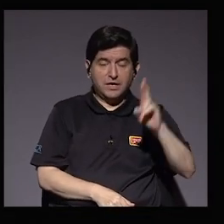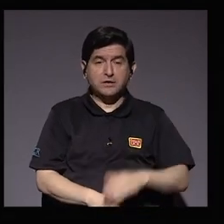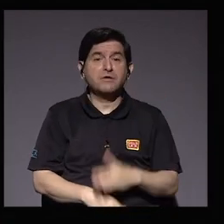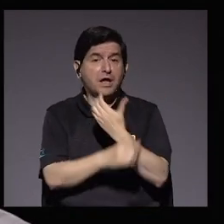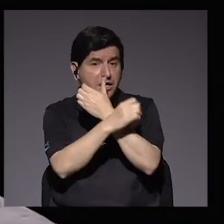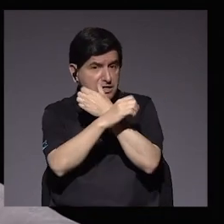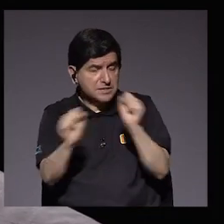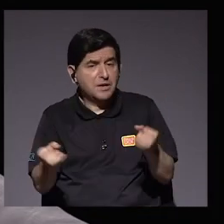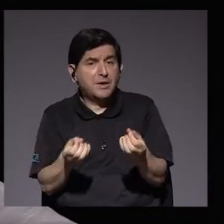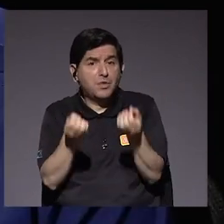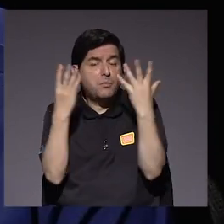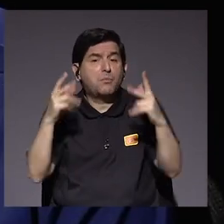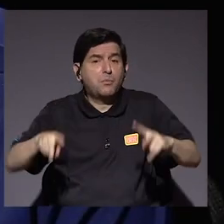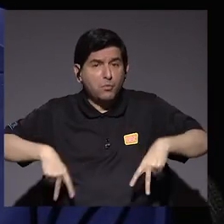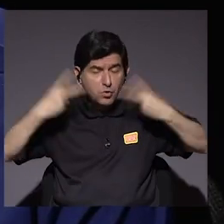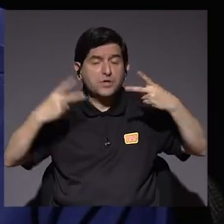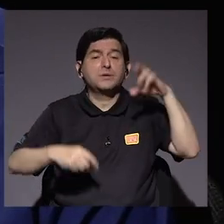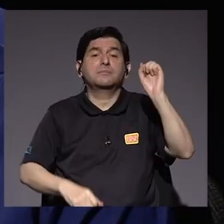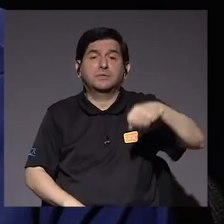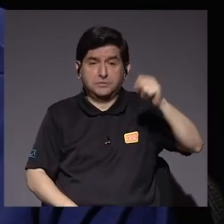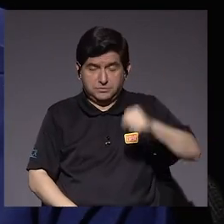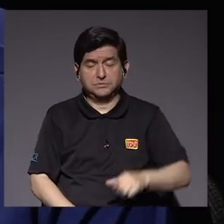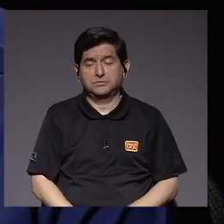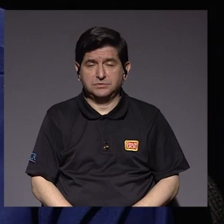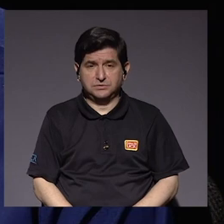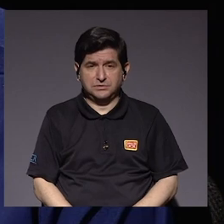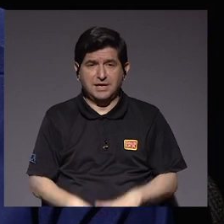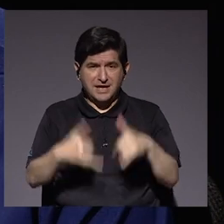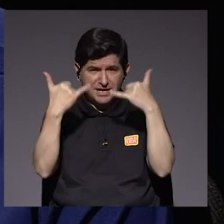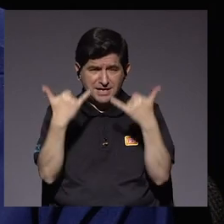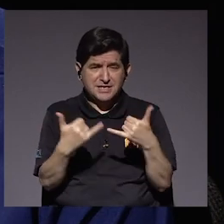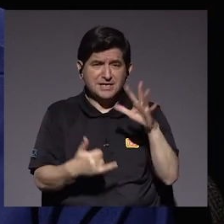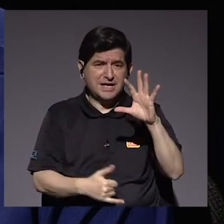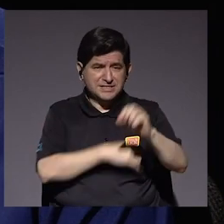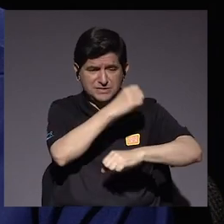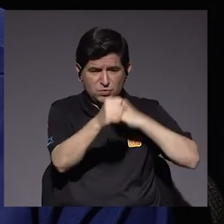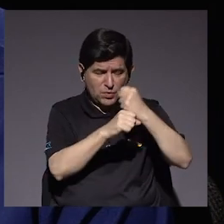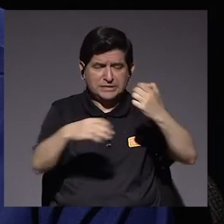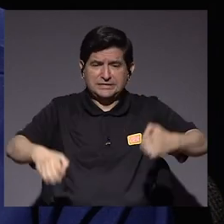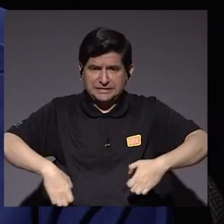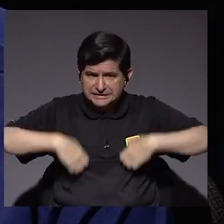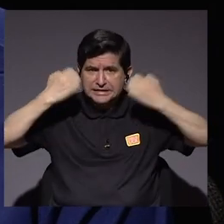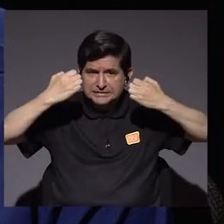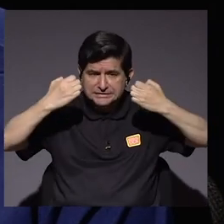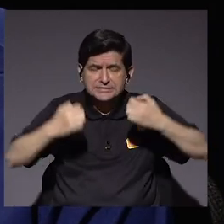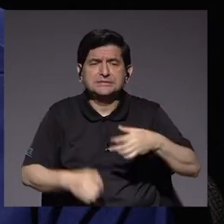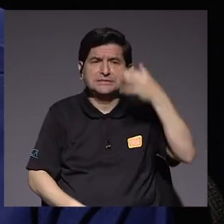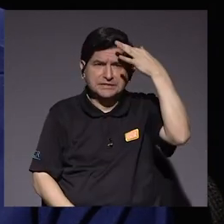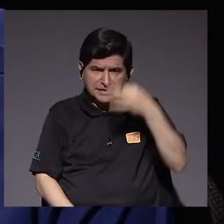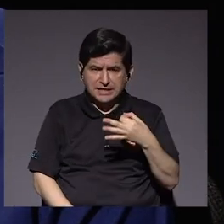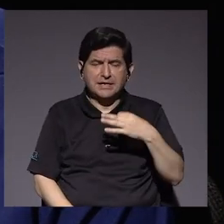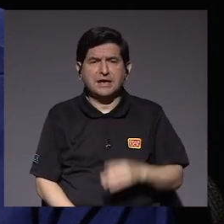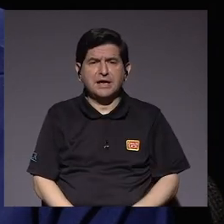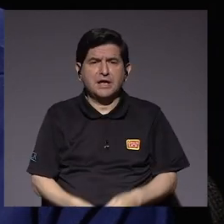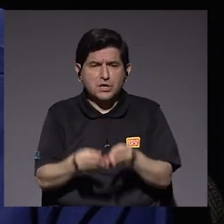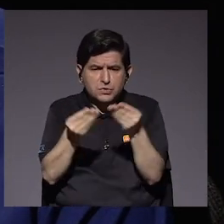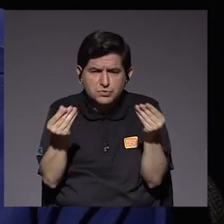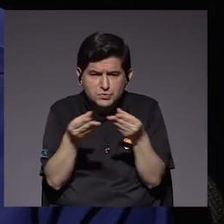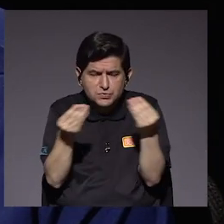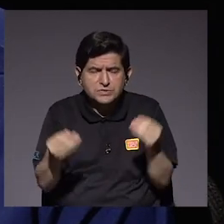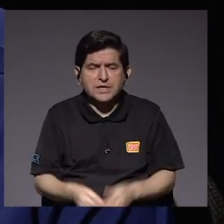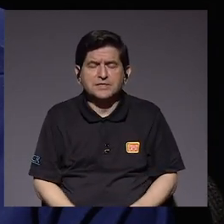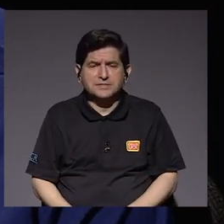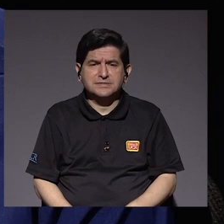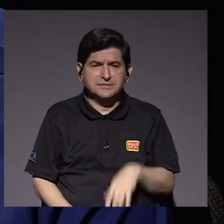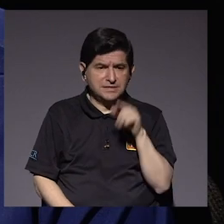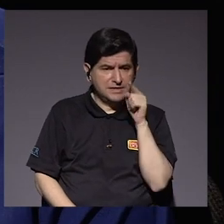muchas vidas, además, ese suero. Exactamente. Y a lo largo de estos 50 años de existencia, estimamos que los sueros producidos en el